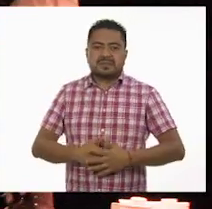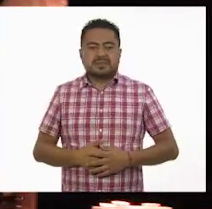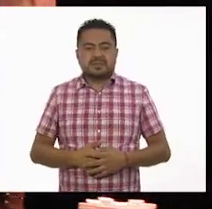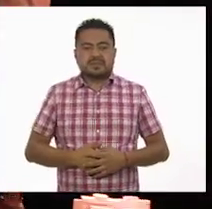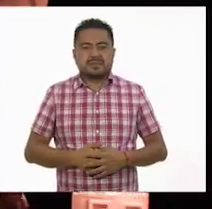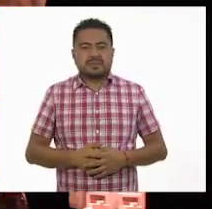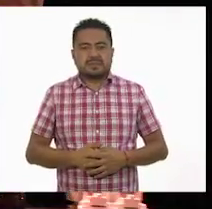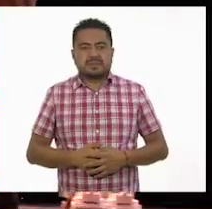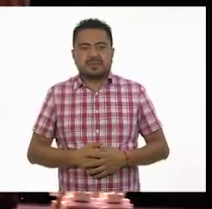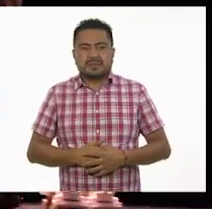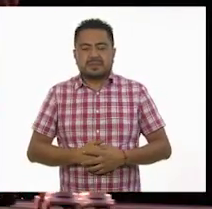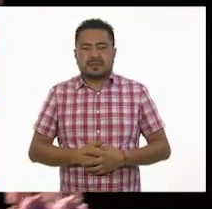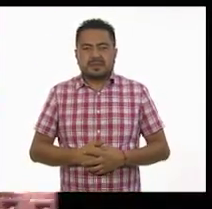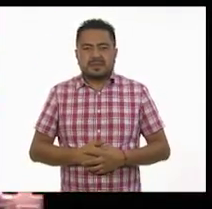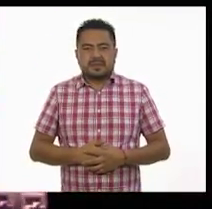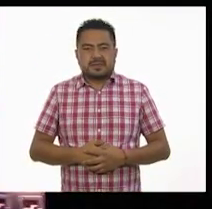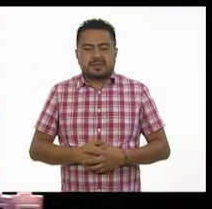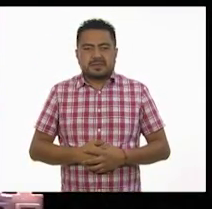¡Flanca!